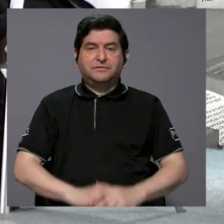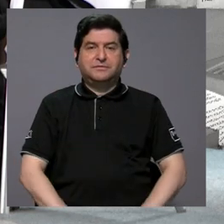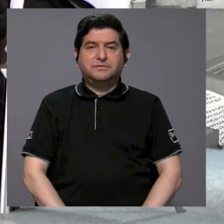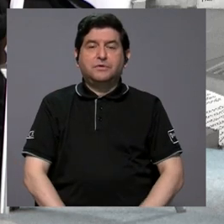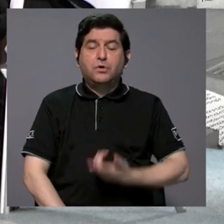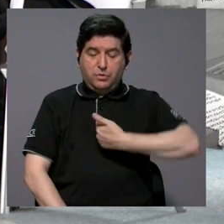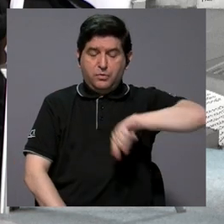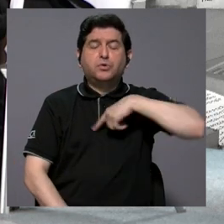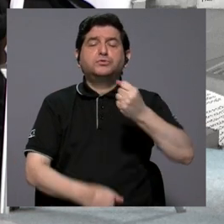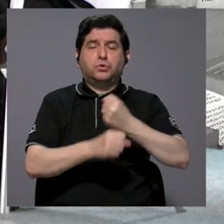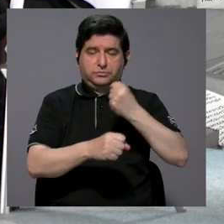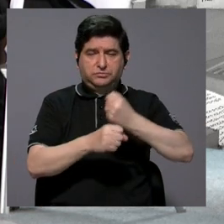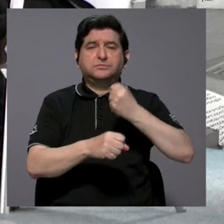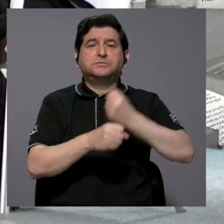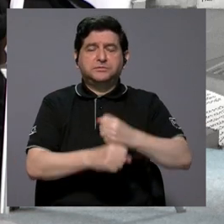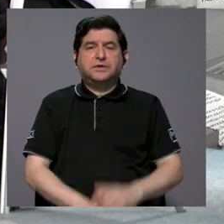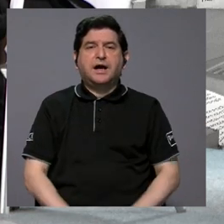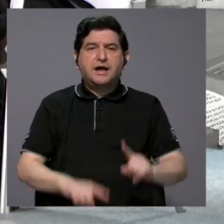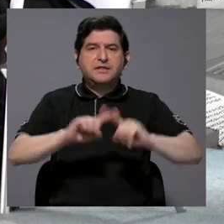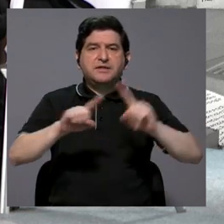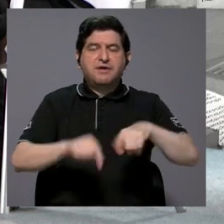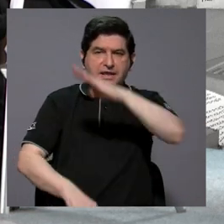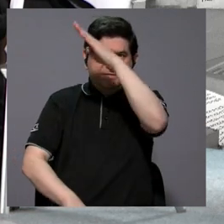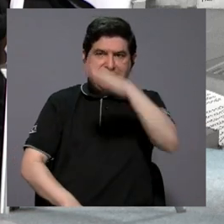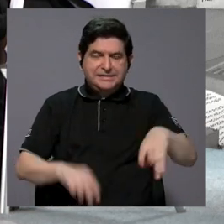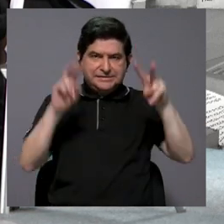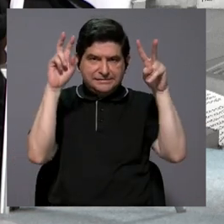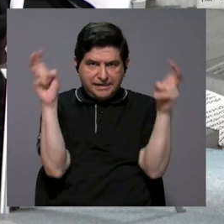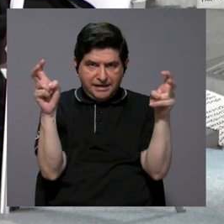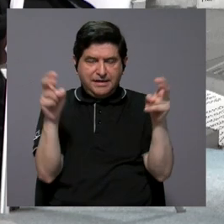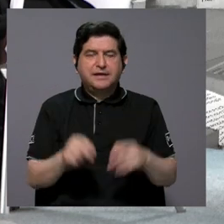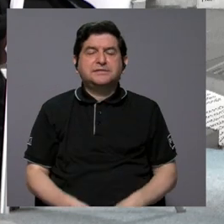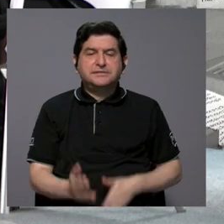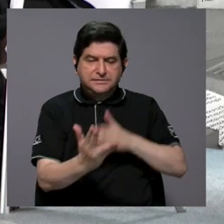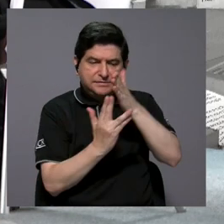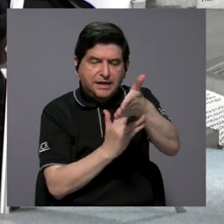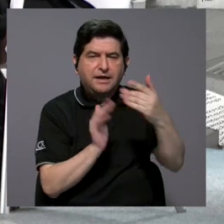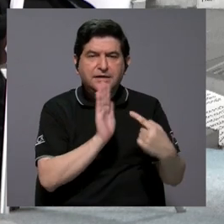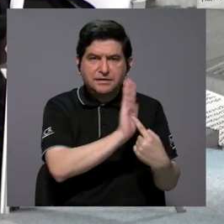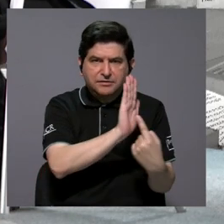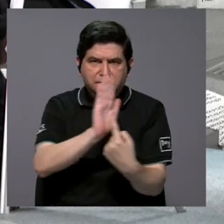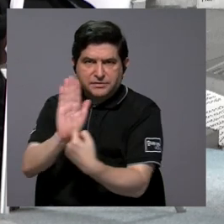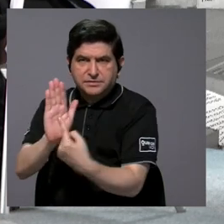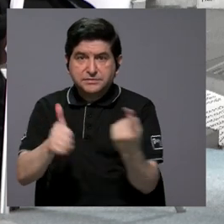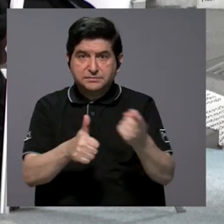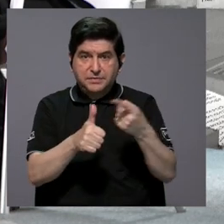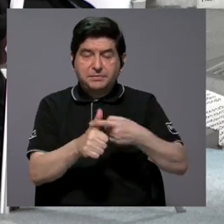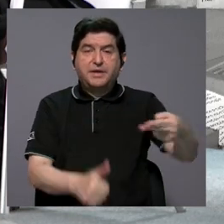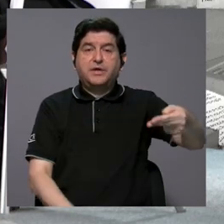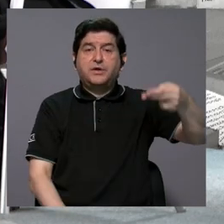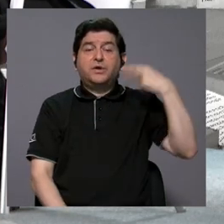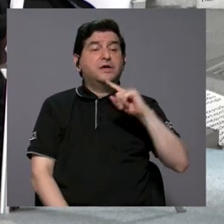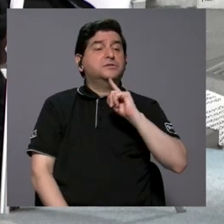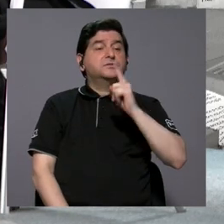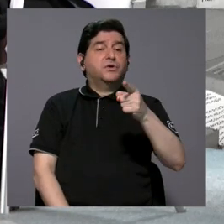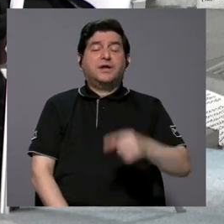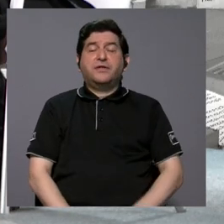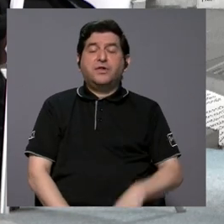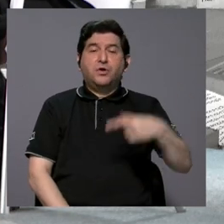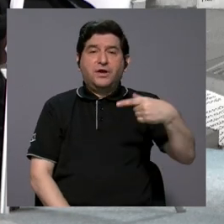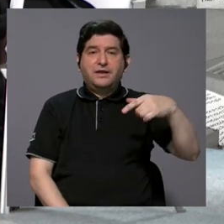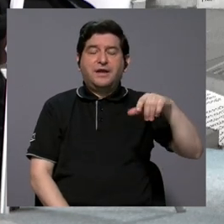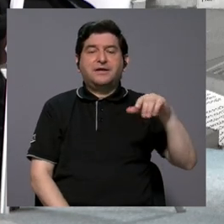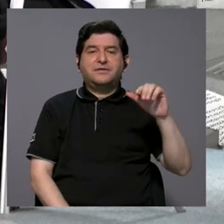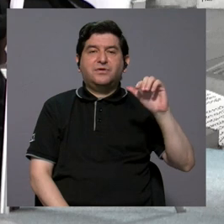a trabajar varios ejes temáticos, ¿verdad?, en la exposición. El primero es esta historia que Gerardo dijo al